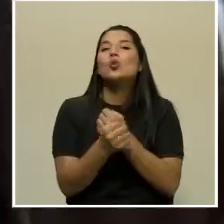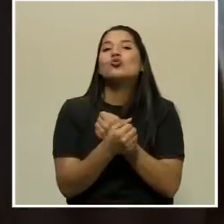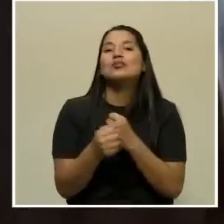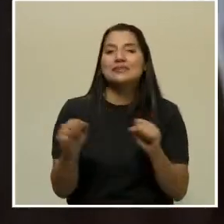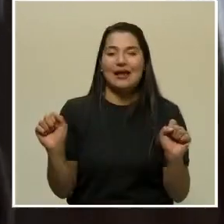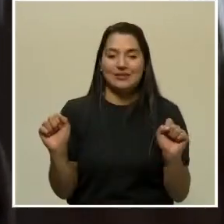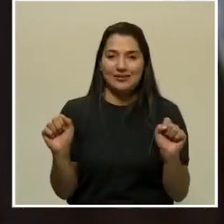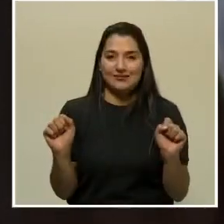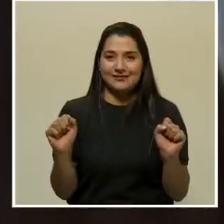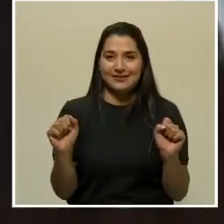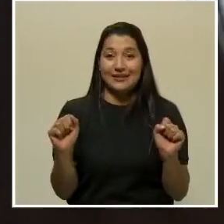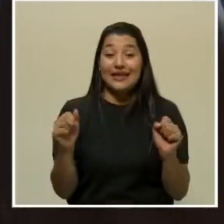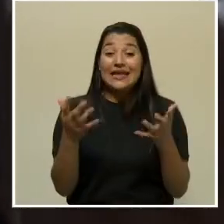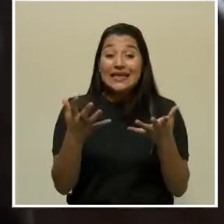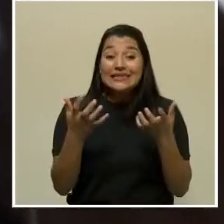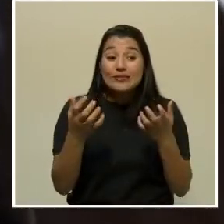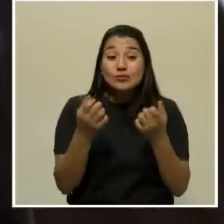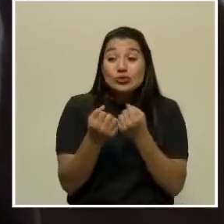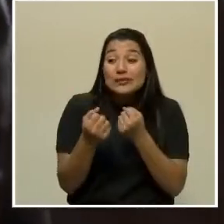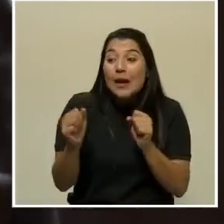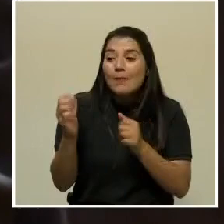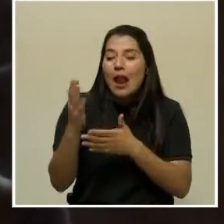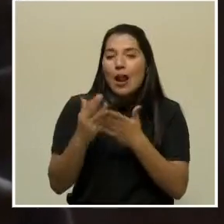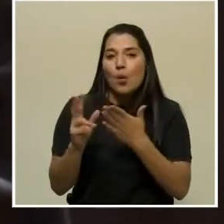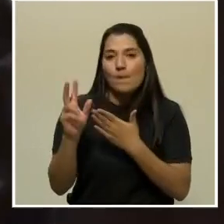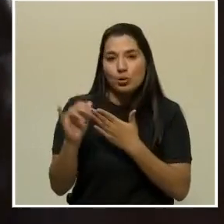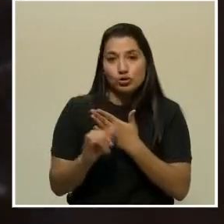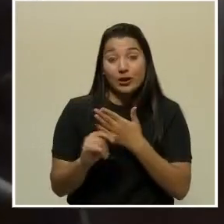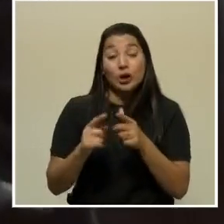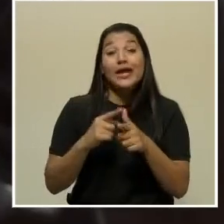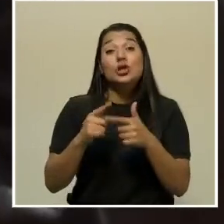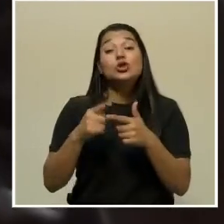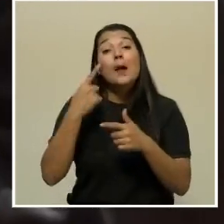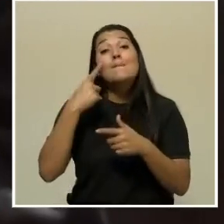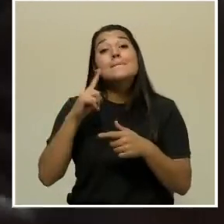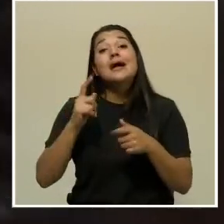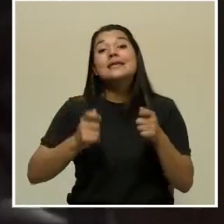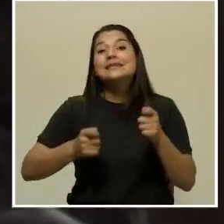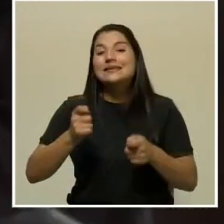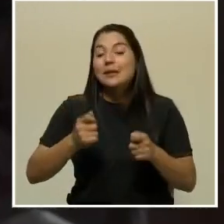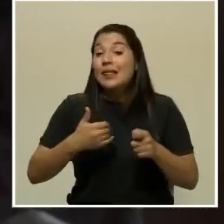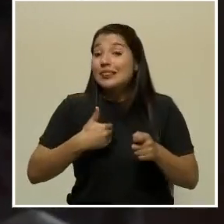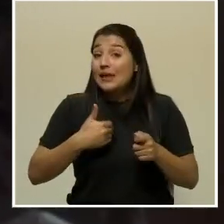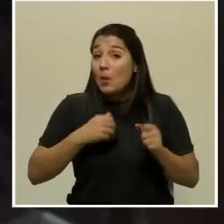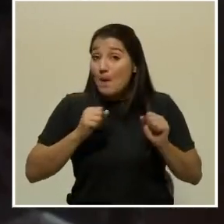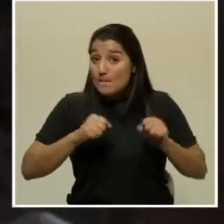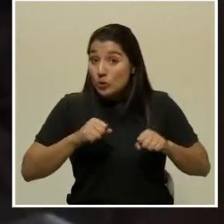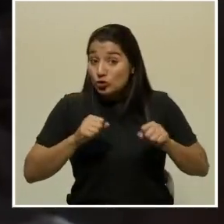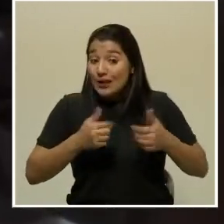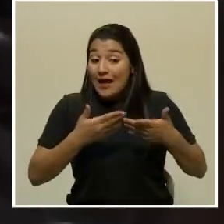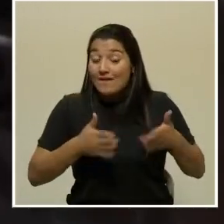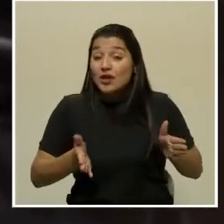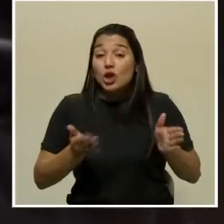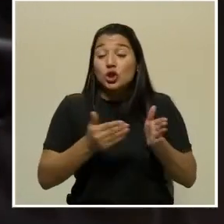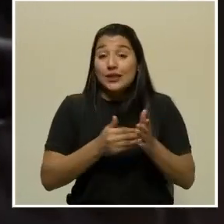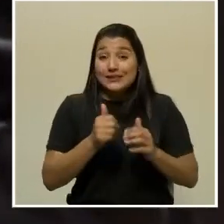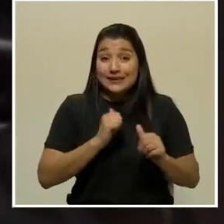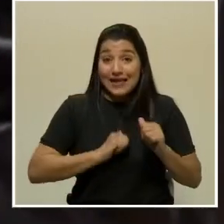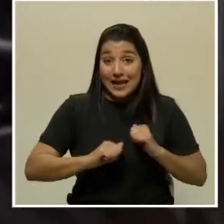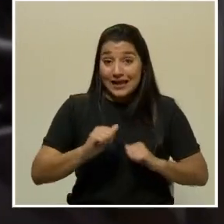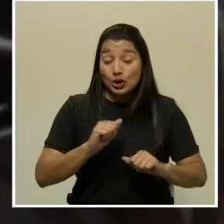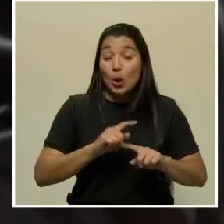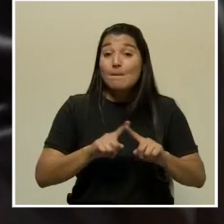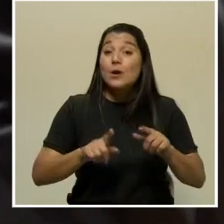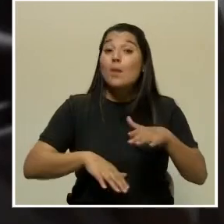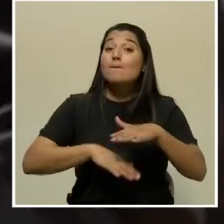salimos a salvar algunos proyectos. Entonces, en septiembre, tenemos la posibilidad de reabrir con el 50